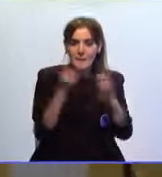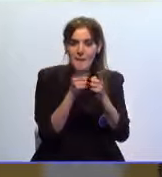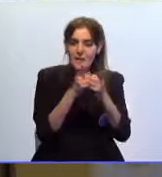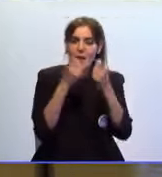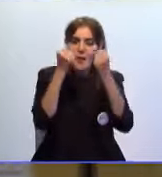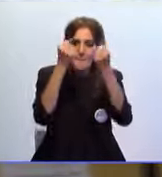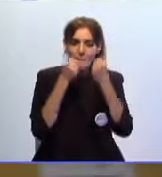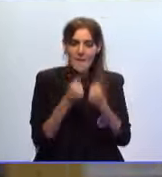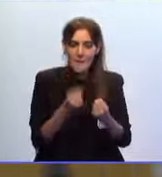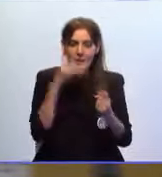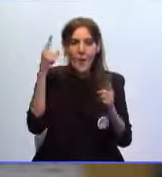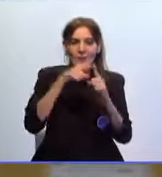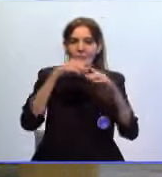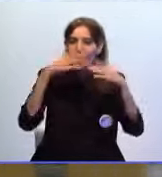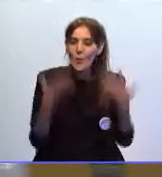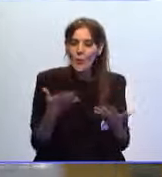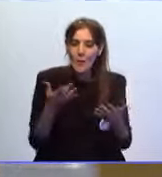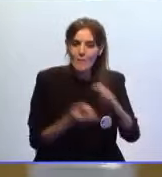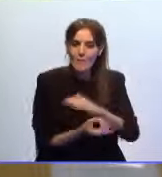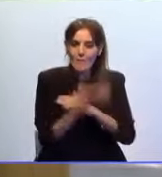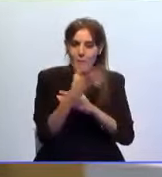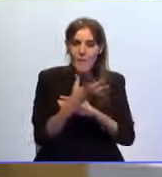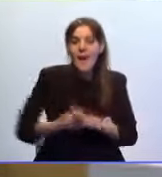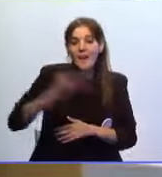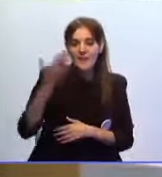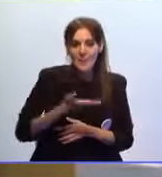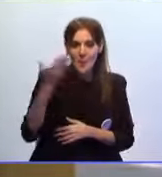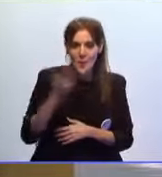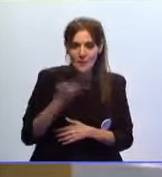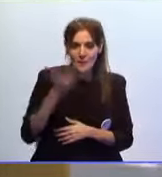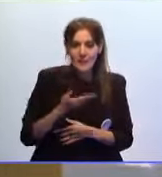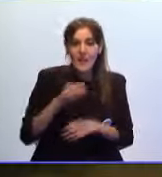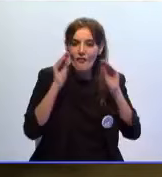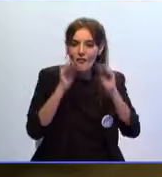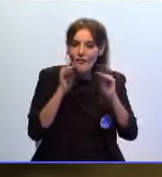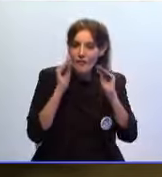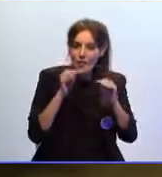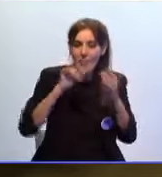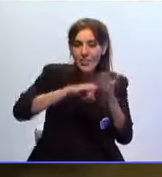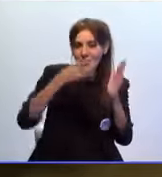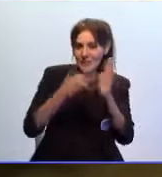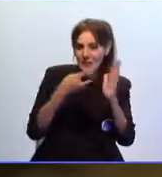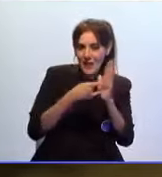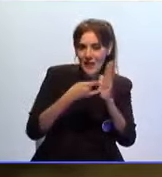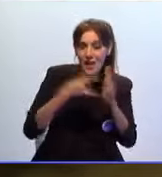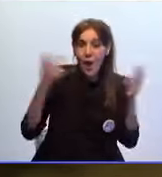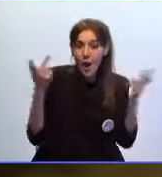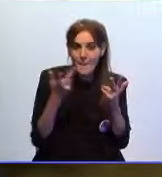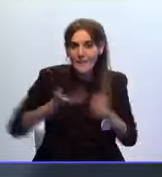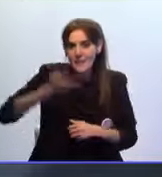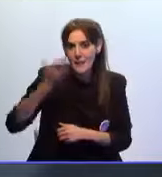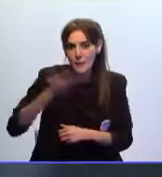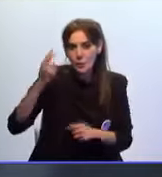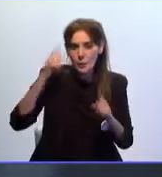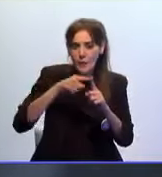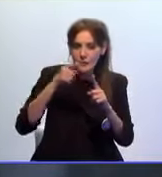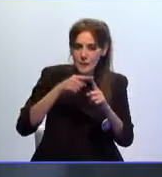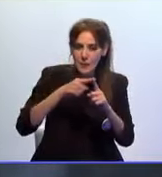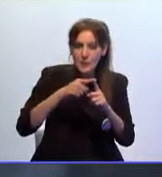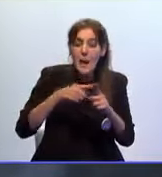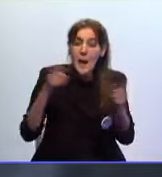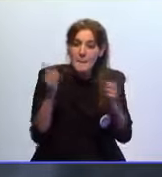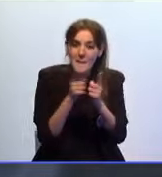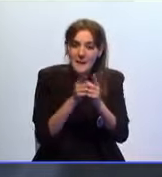evento que ha tenido por objetivo poner de relieve la importancia de la formación en tecnologías emergentes para el impulso de las